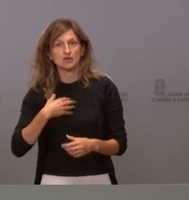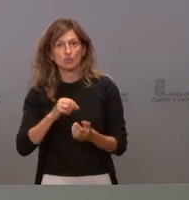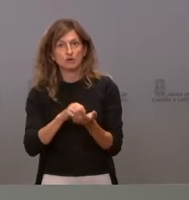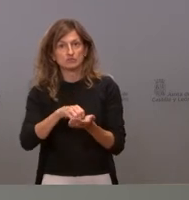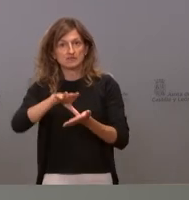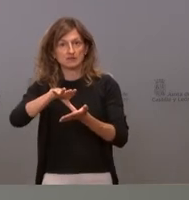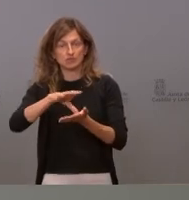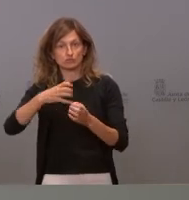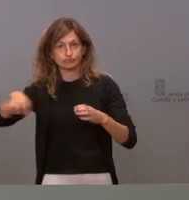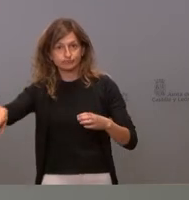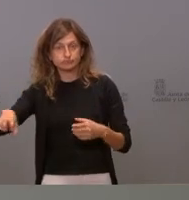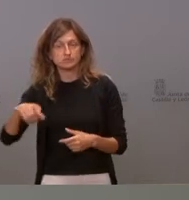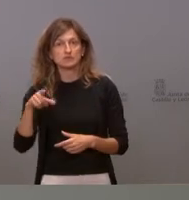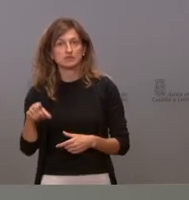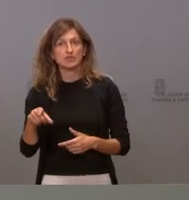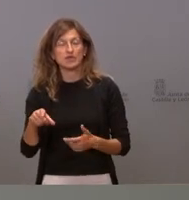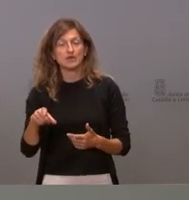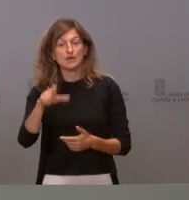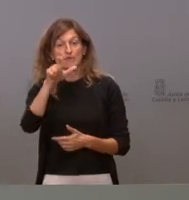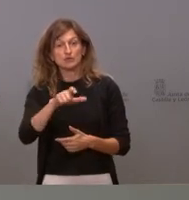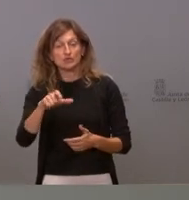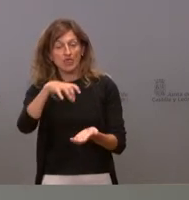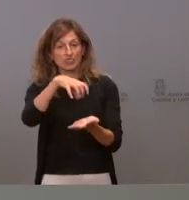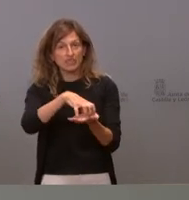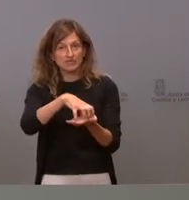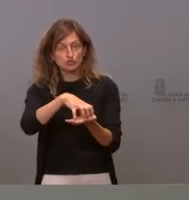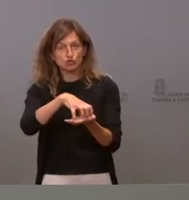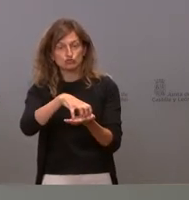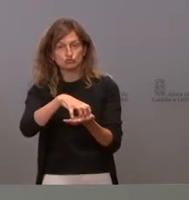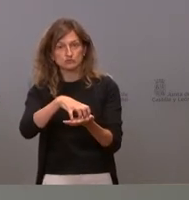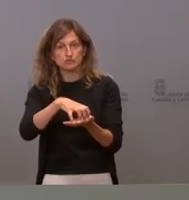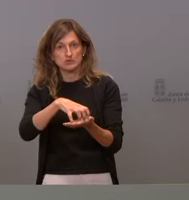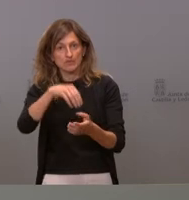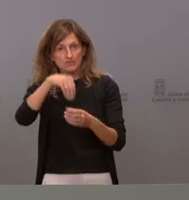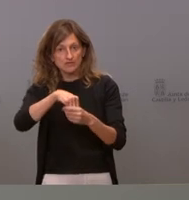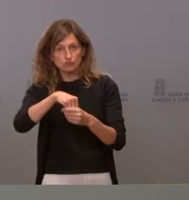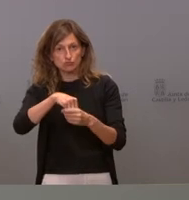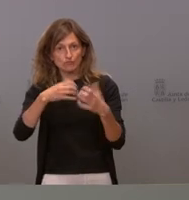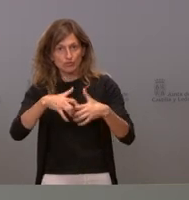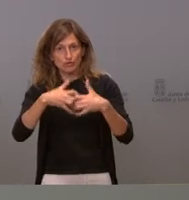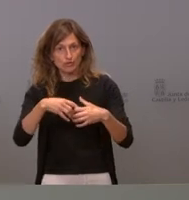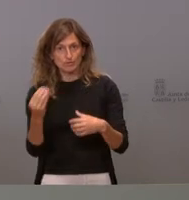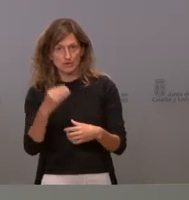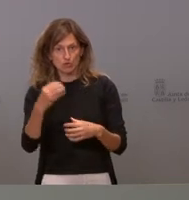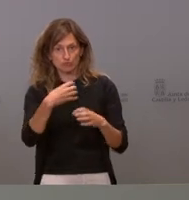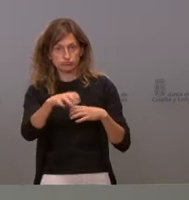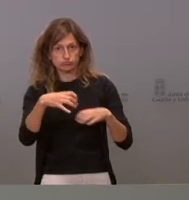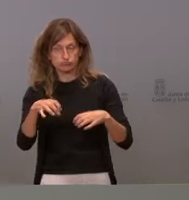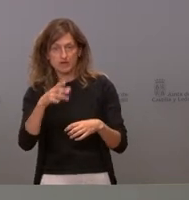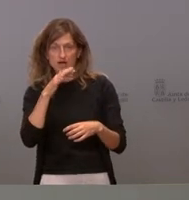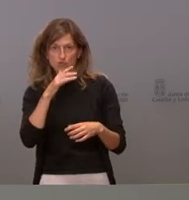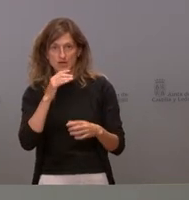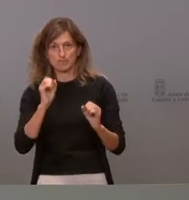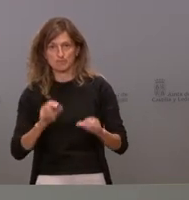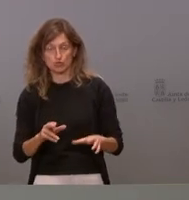centros de salud de manera que tuviéramos centros mucho mejor dotados que lo que tenemos ahora con todos los consultorios de manera